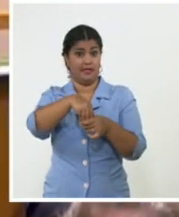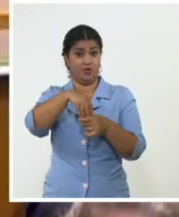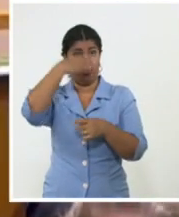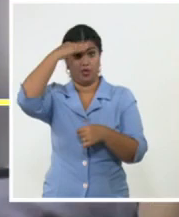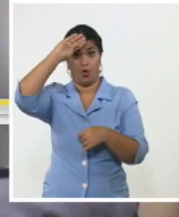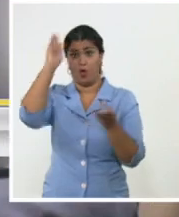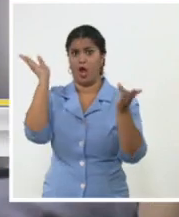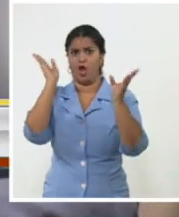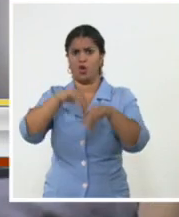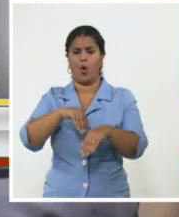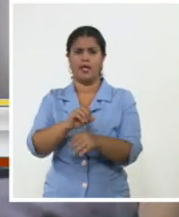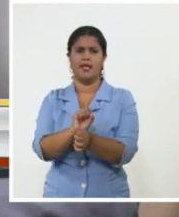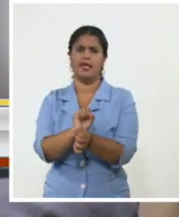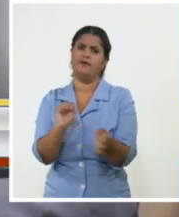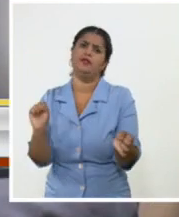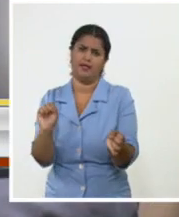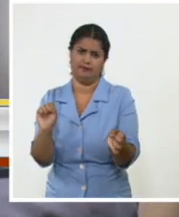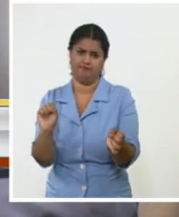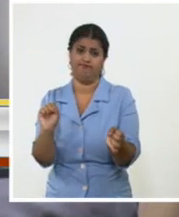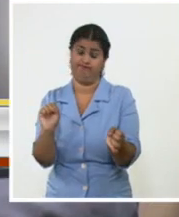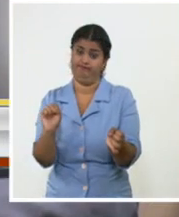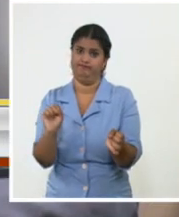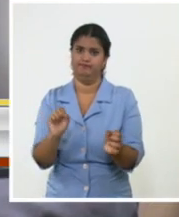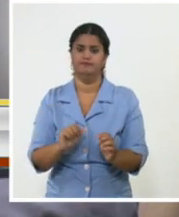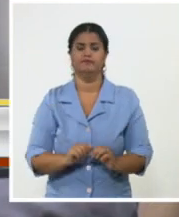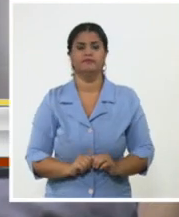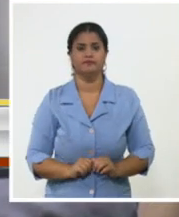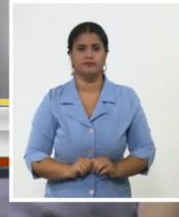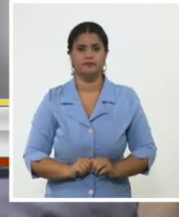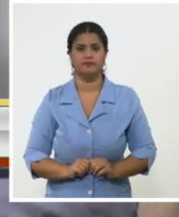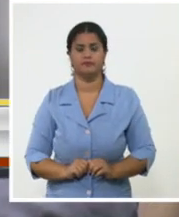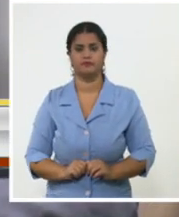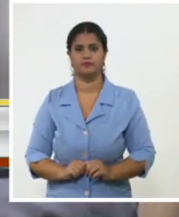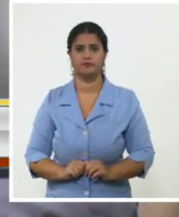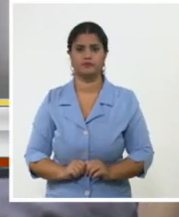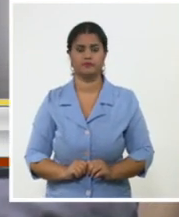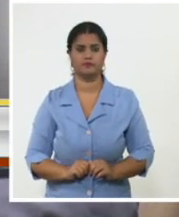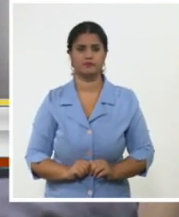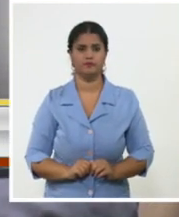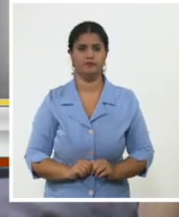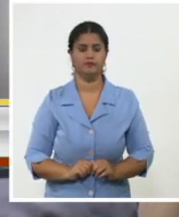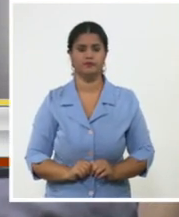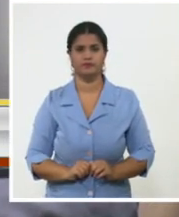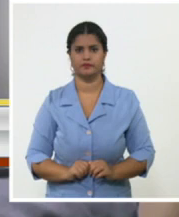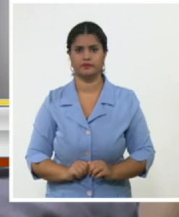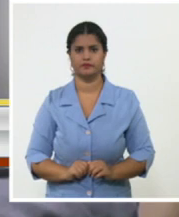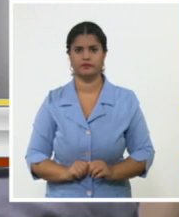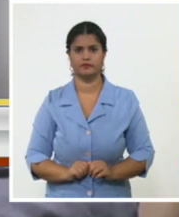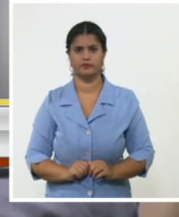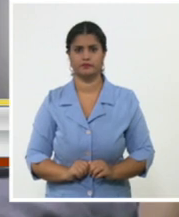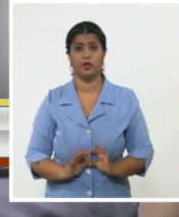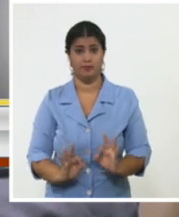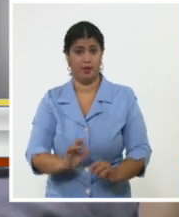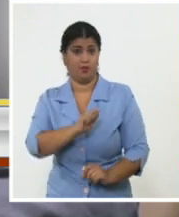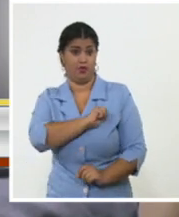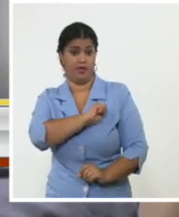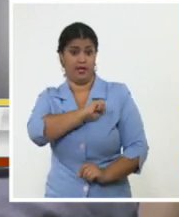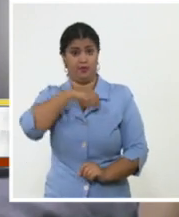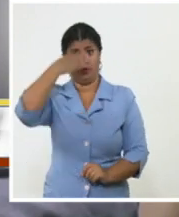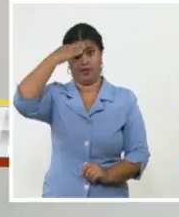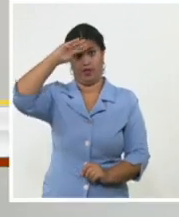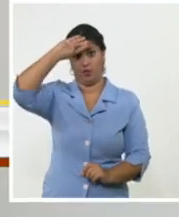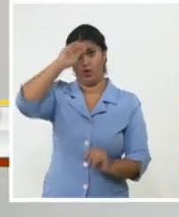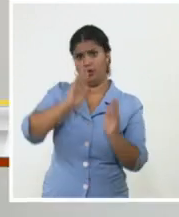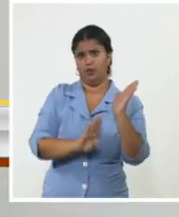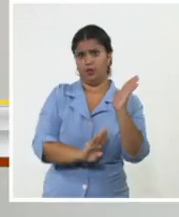retrocederemos. Estados Unidos está con el pueblo cubano y pretende apoyar su búsqueda de libertad, prosperidad y el futuro con más